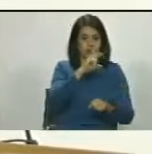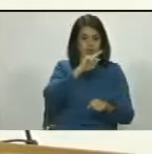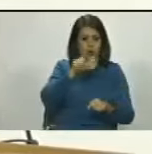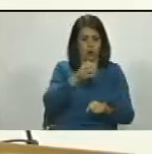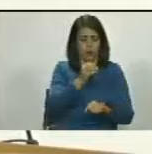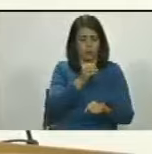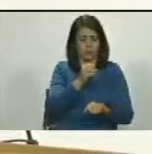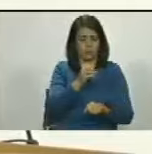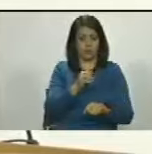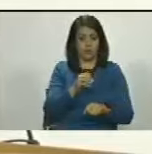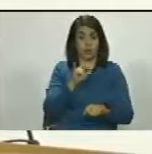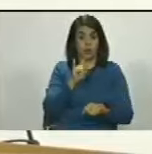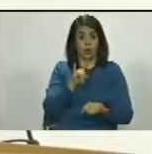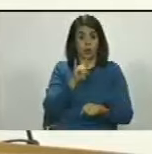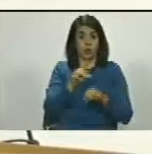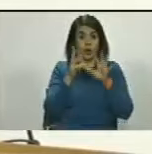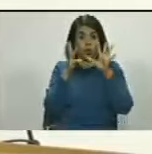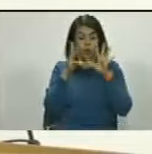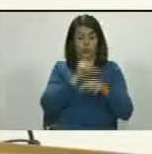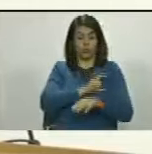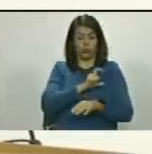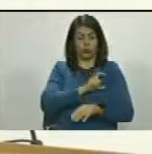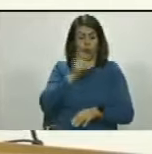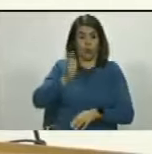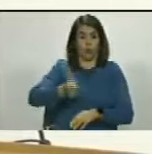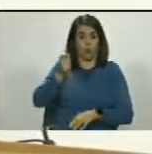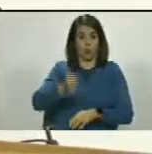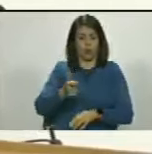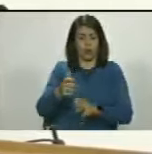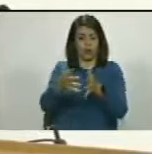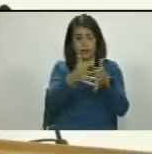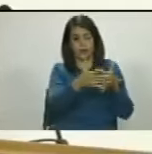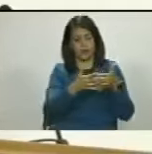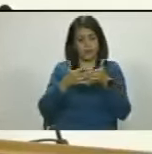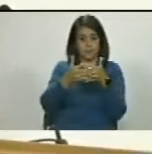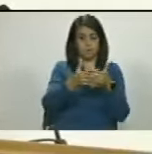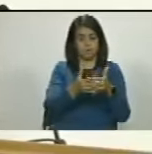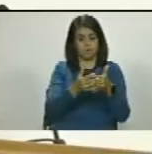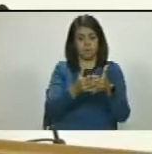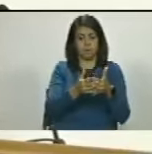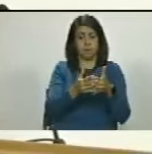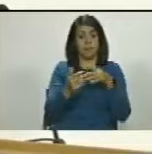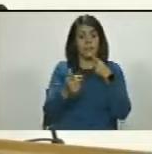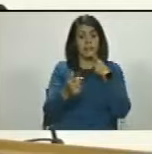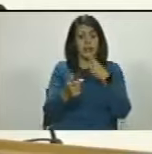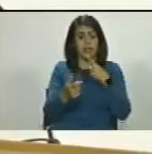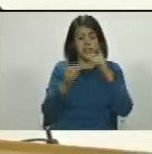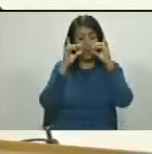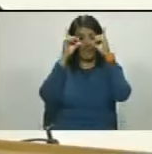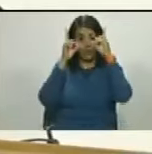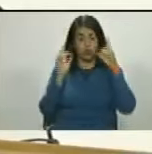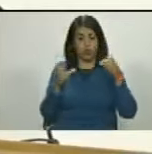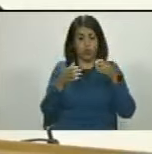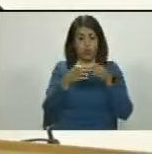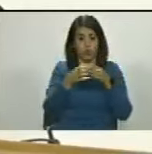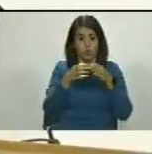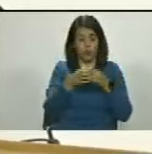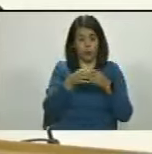Fíjense bueno este lunes 8 de enero el juez estadounidense Leonard Starr del tribunal de Delaware dictamina que un grupo de